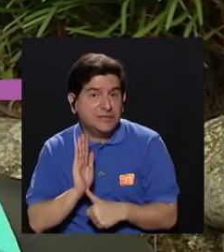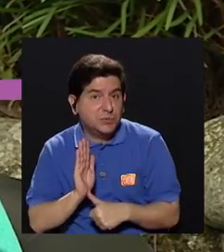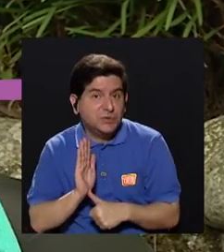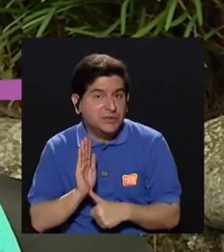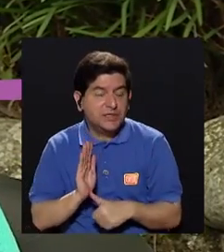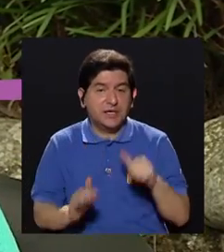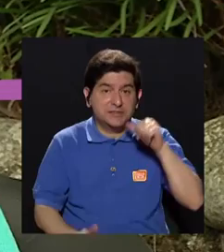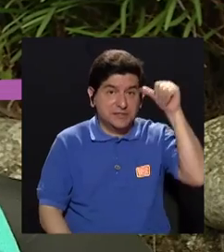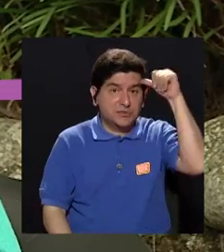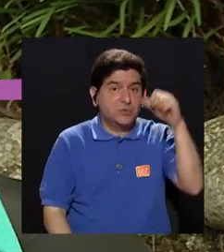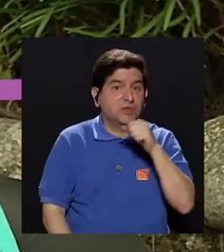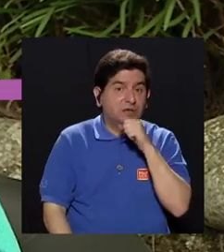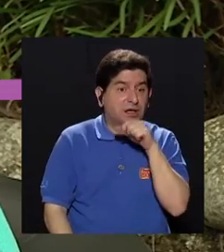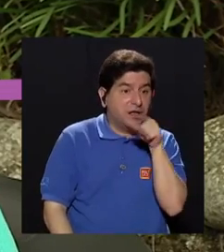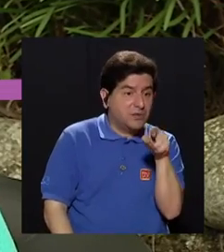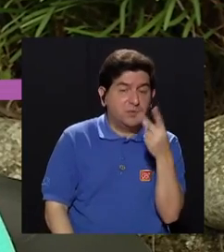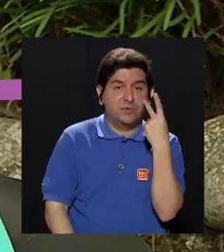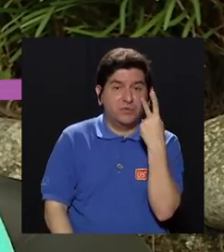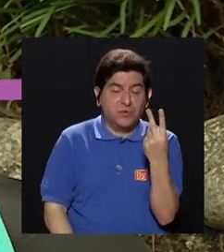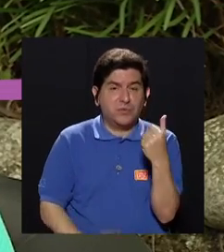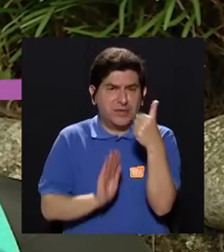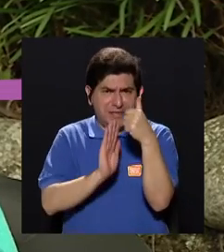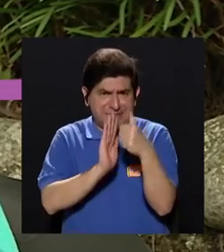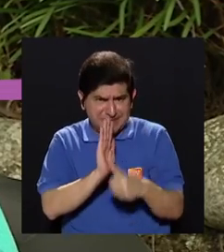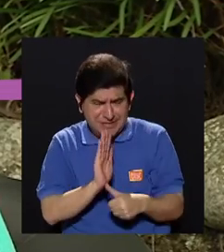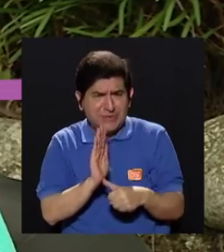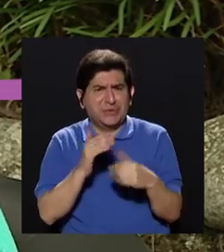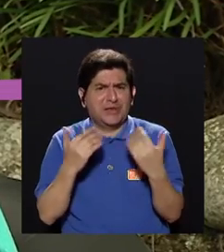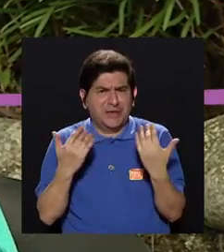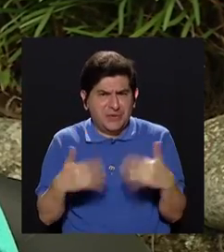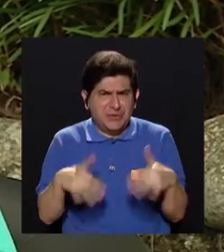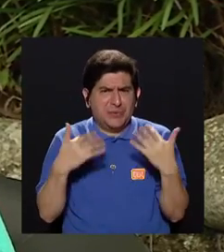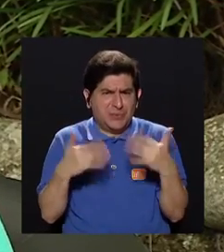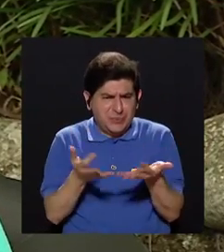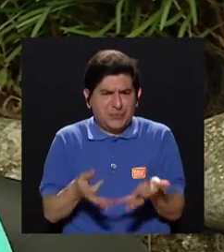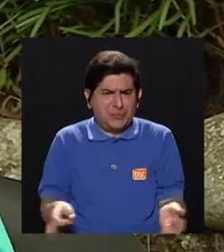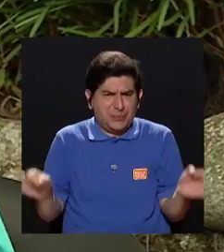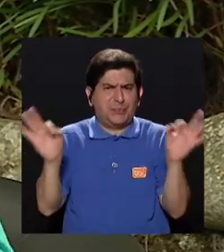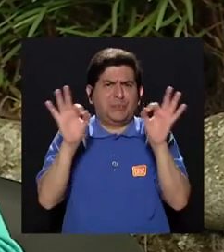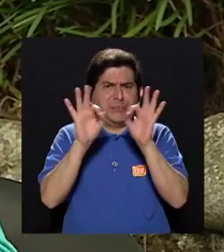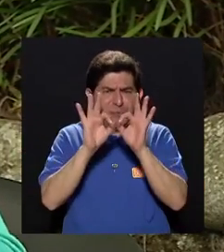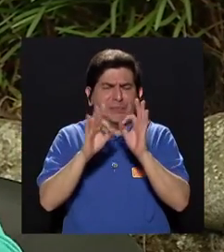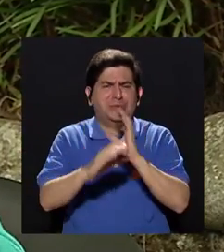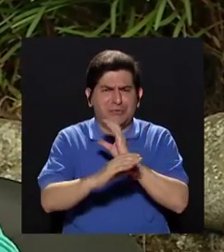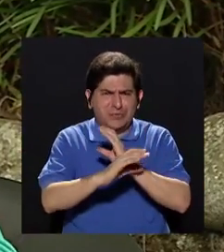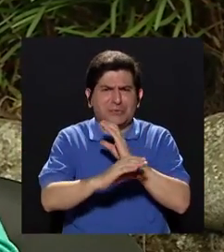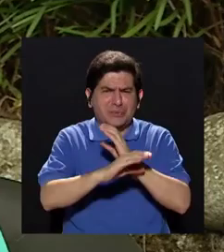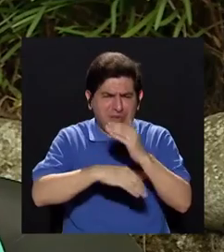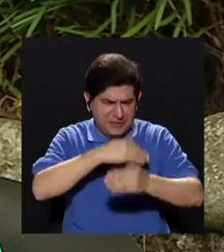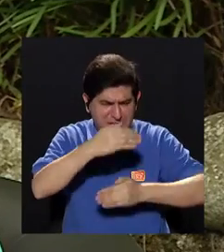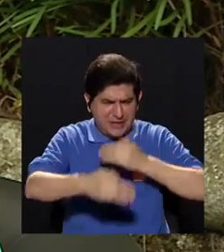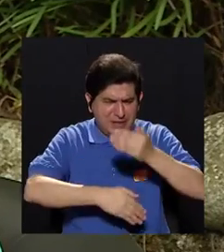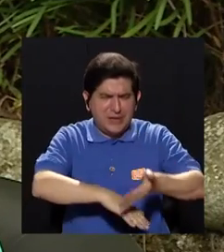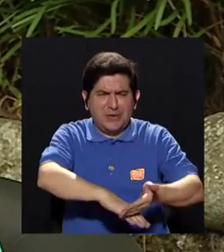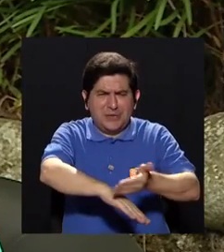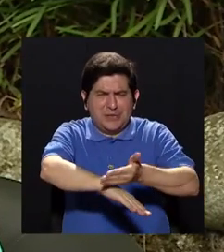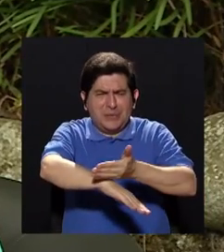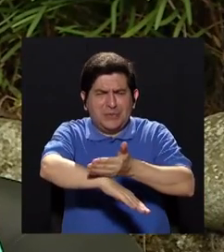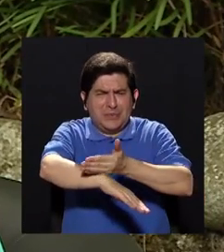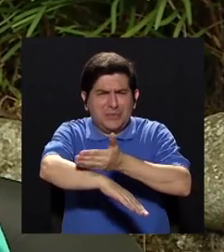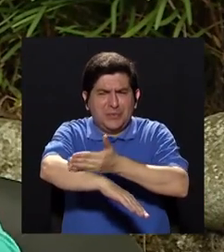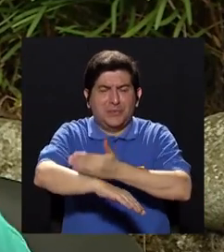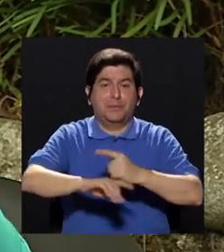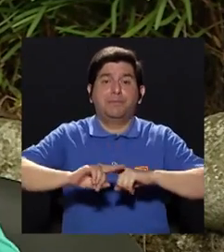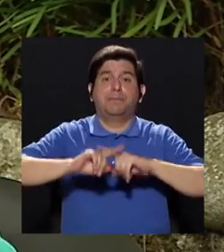son adultos mayores y que vemos que son cirugías bastante considerables, de un cuidado de recuperación bastante considerable,